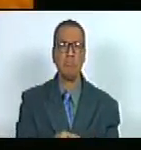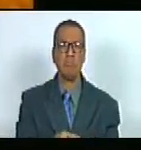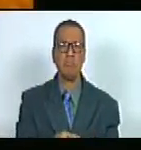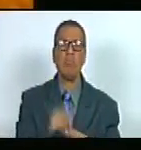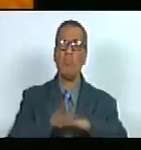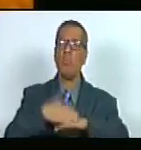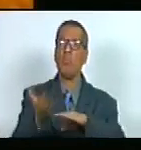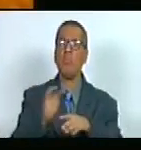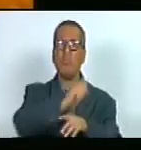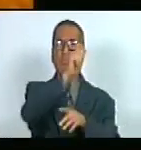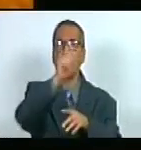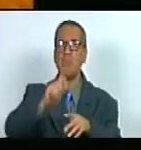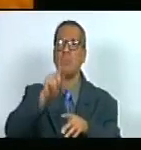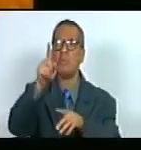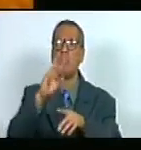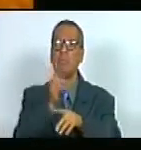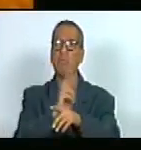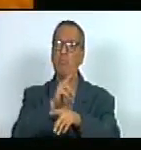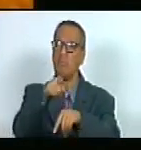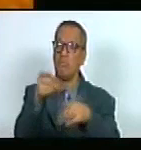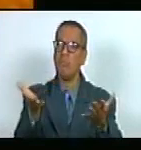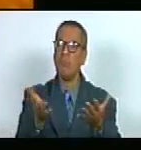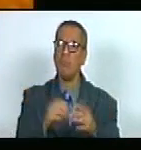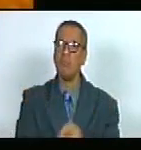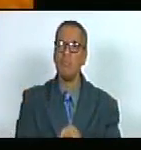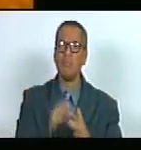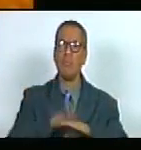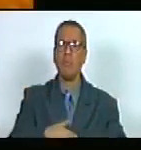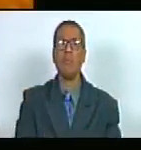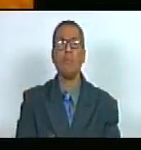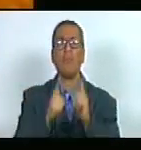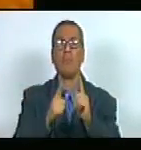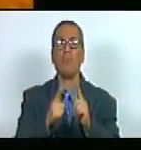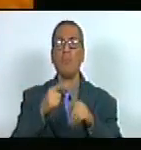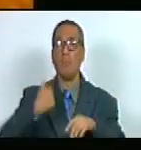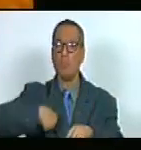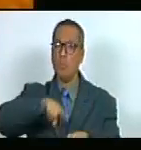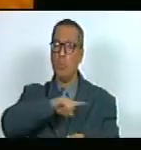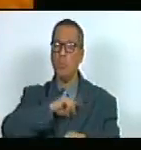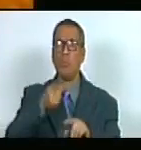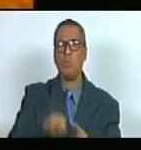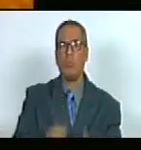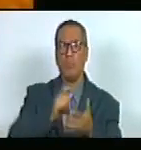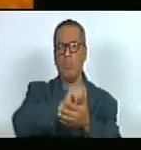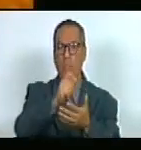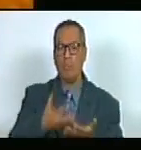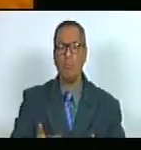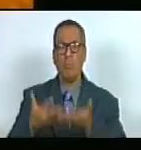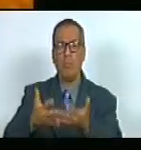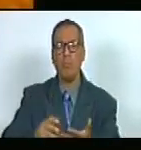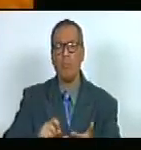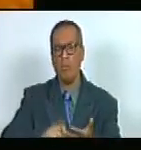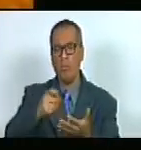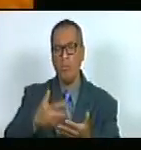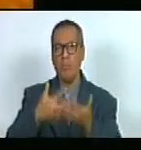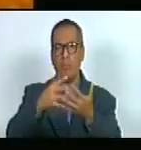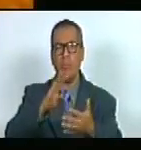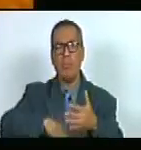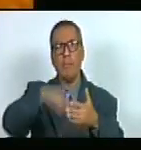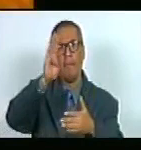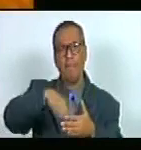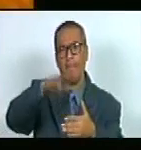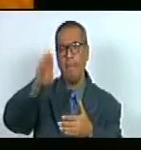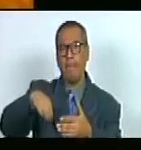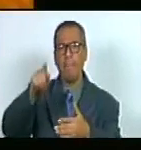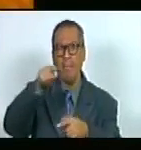porque pintan eso en la primera carrera con el permiso ah no es que nosotros fuimos a los que le dimos la pintura nosotros le damos